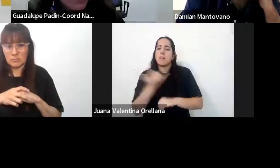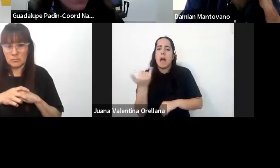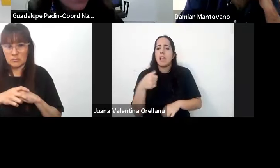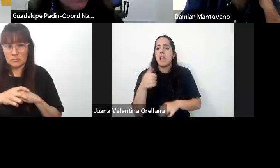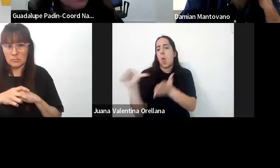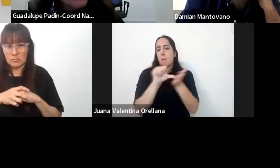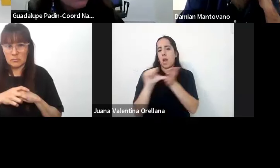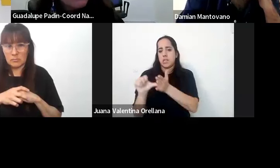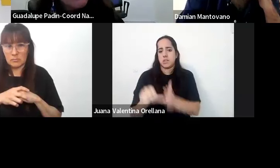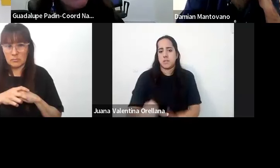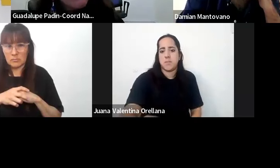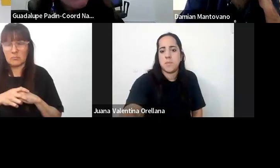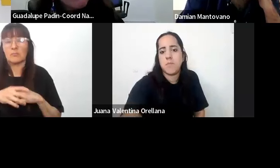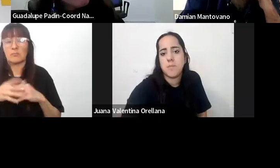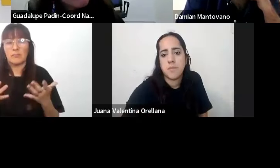en gobierno